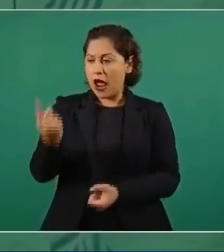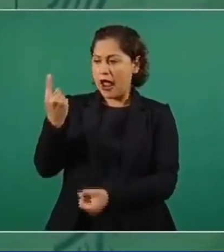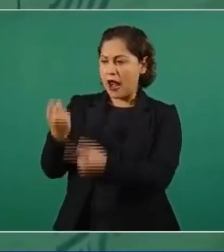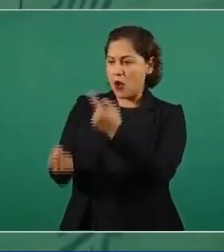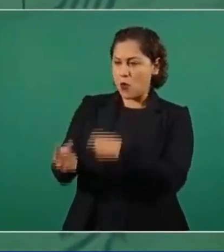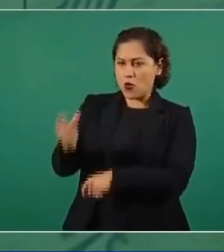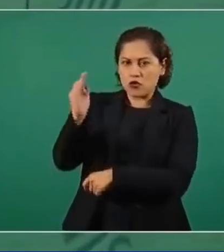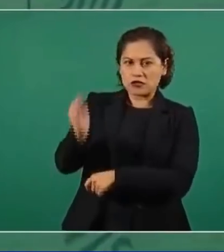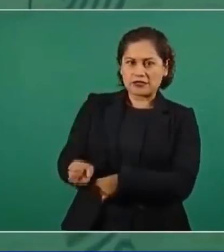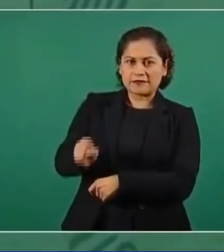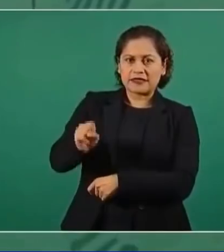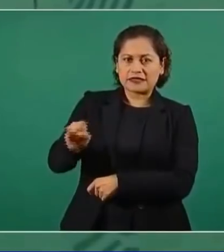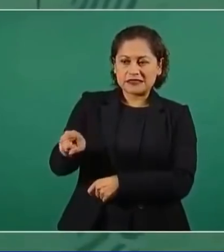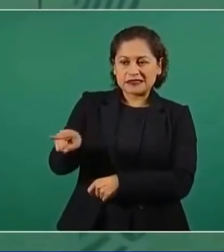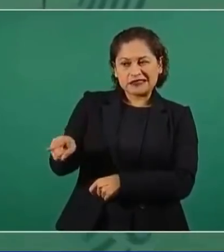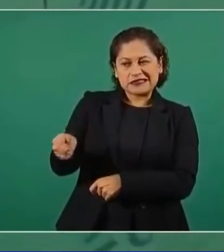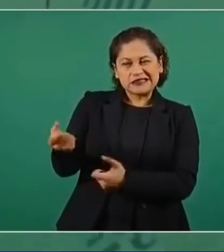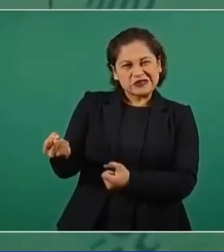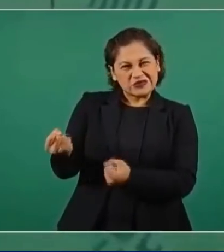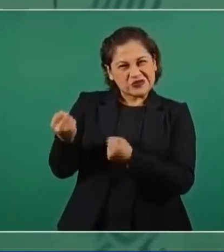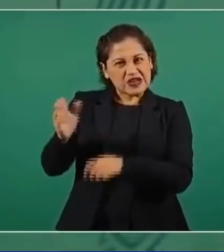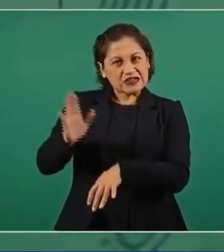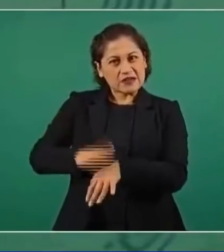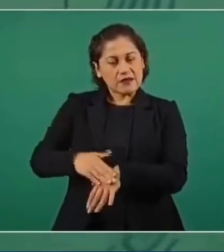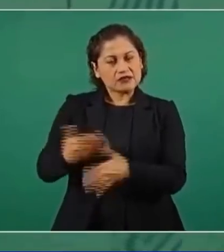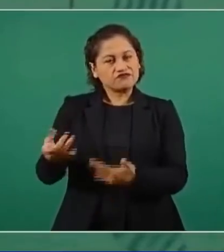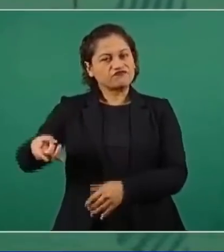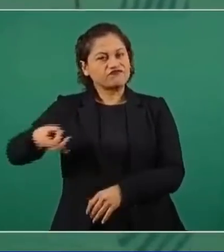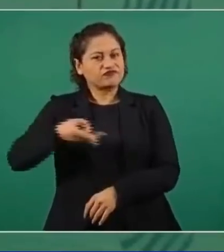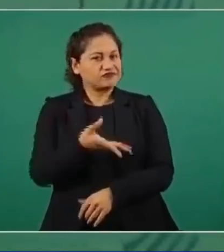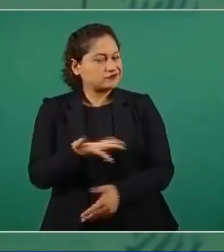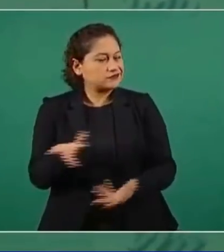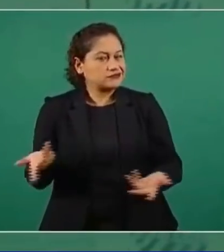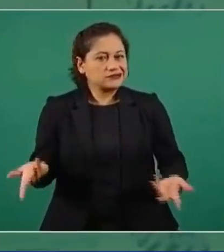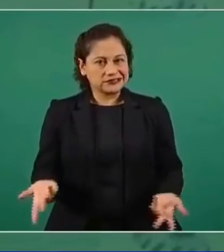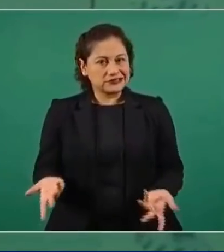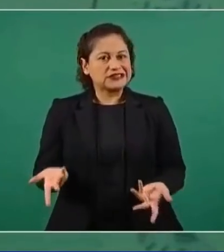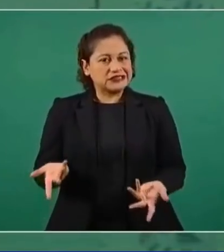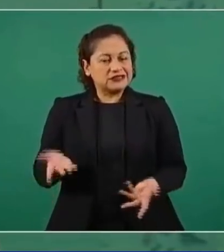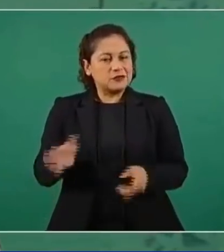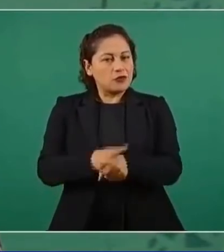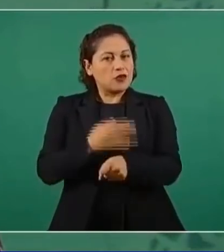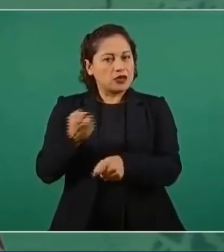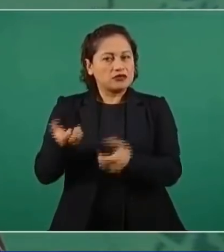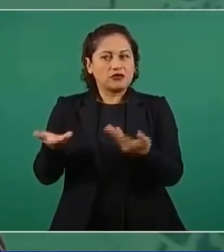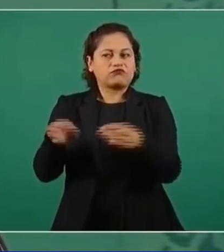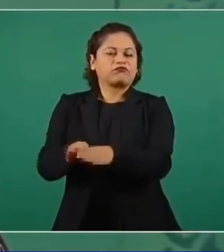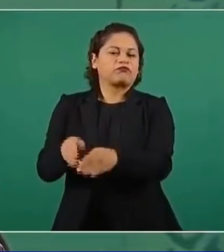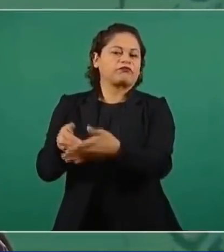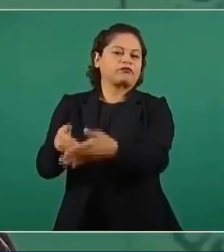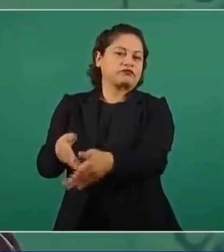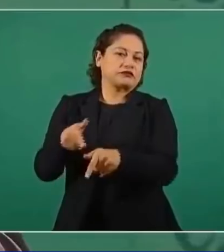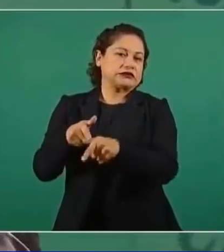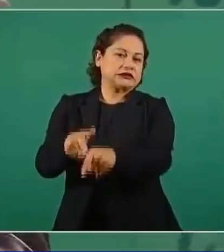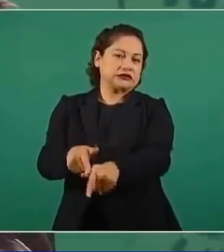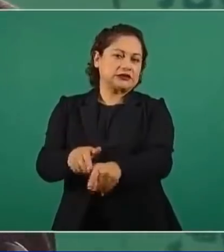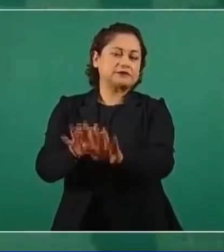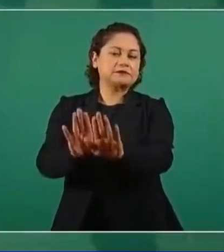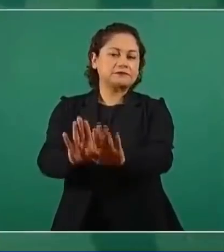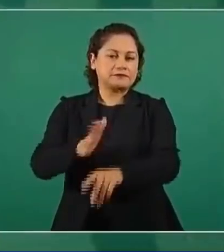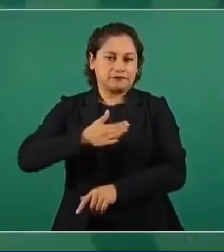de que se quite el bloqueo. Yo considero que quienes se oponen